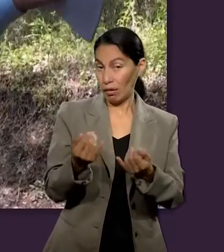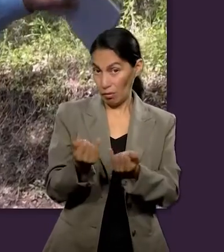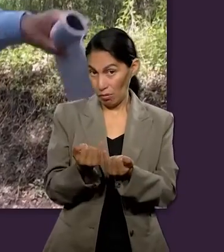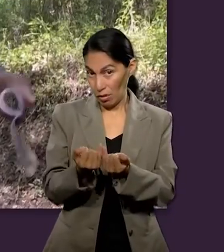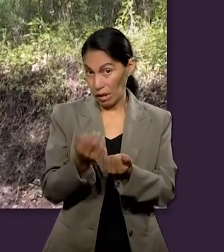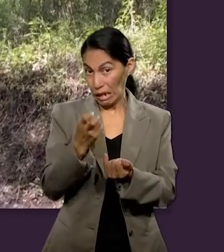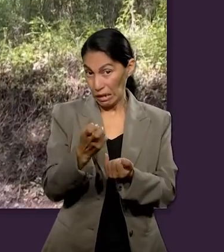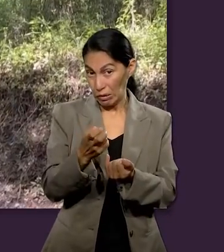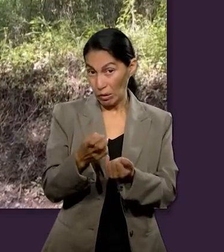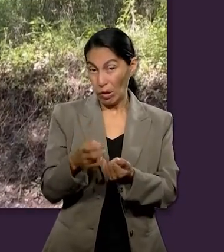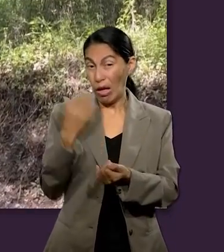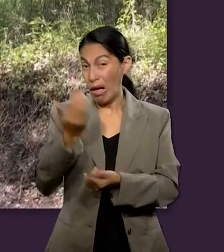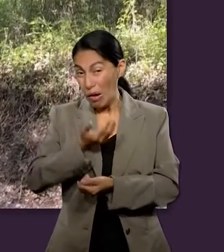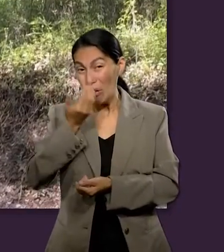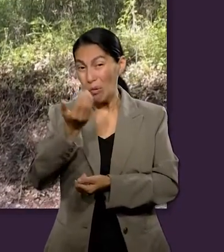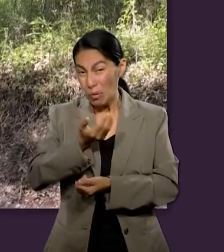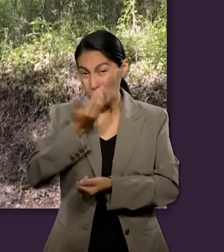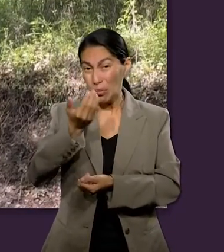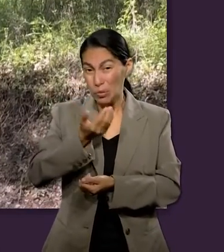y se estiraba y le daba flojera